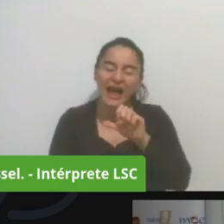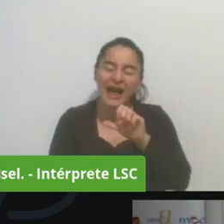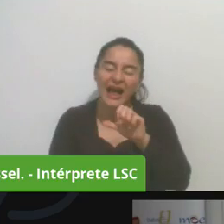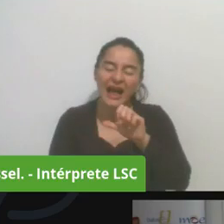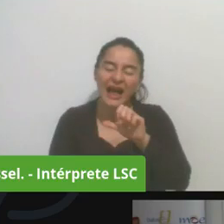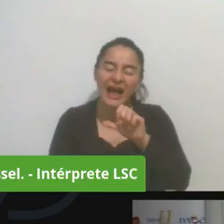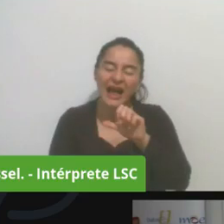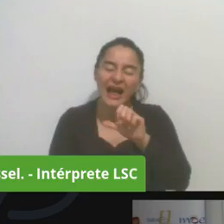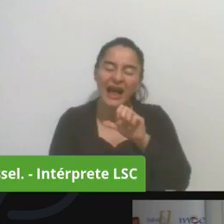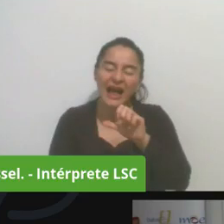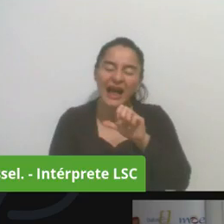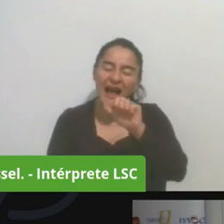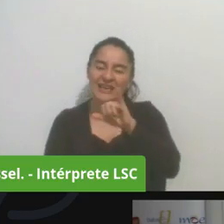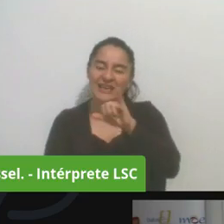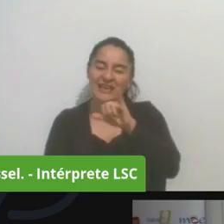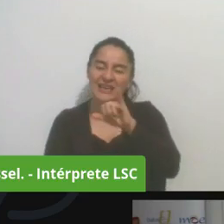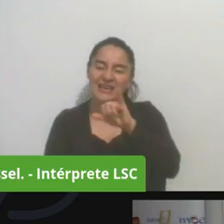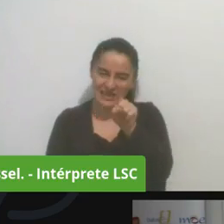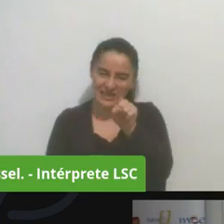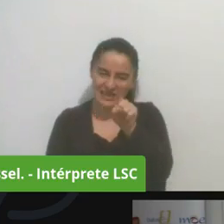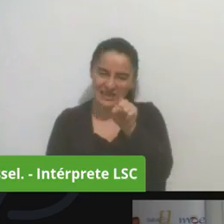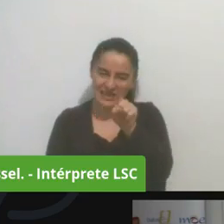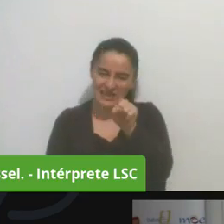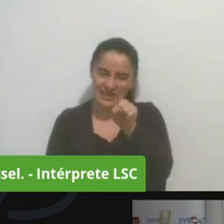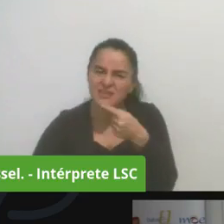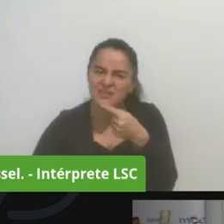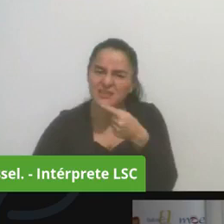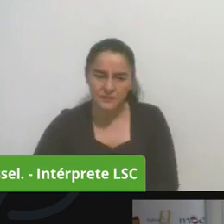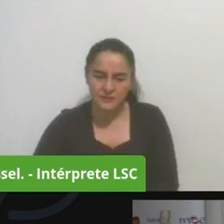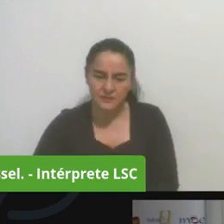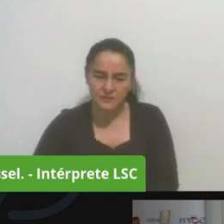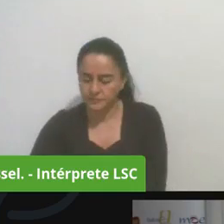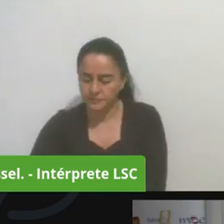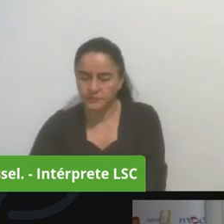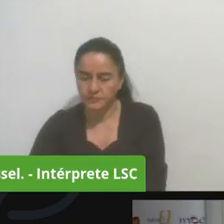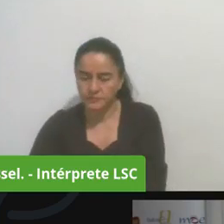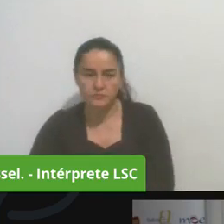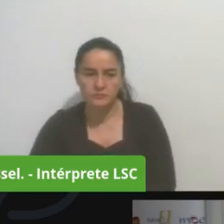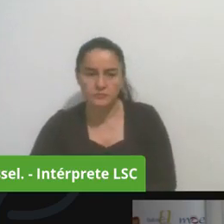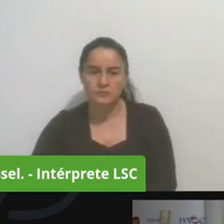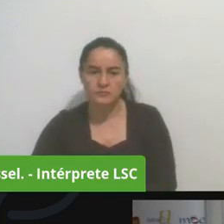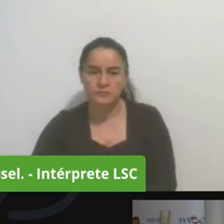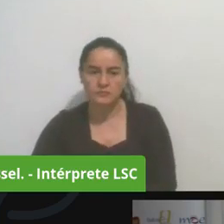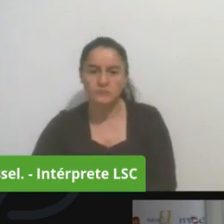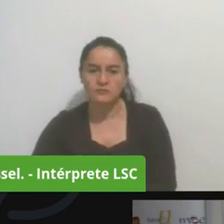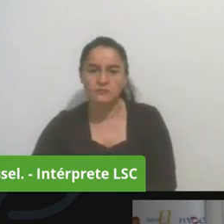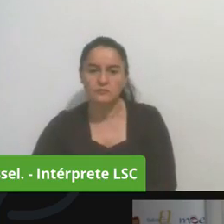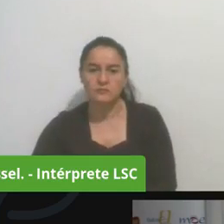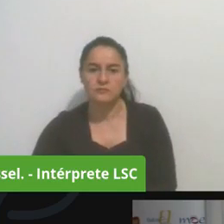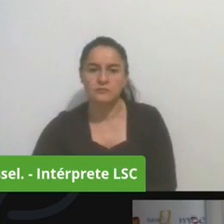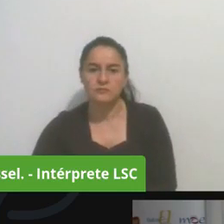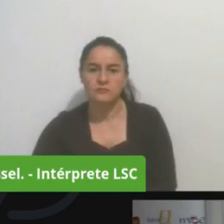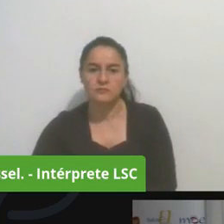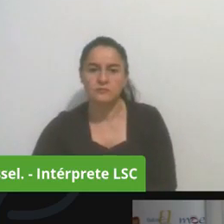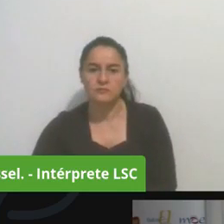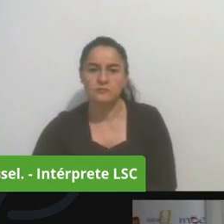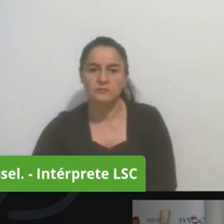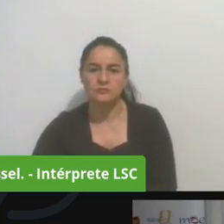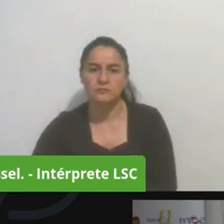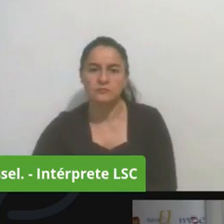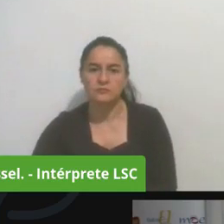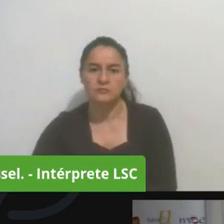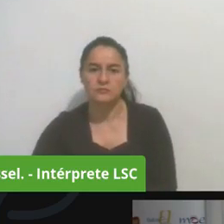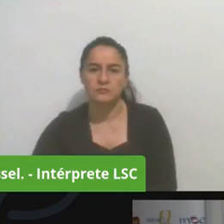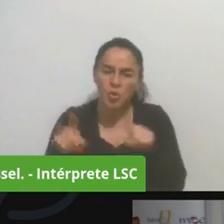trabajo del idepac cómo acompañan a estas personas que cuando tienen esa serie de inquietudes alejandra ya